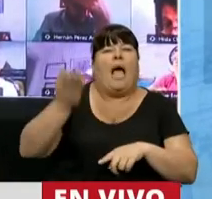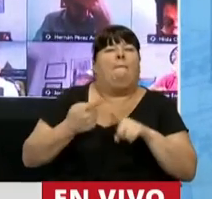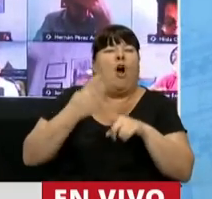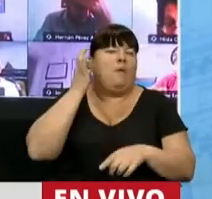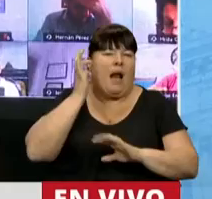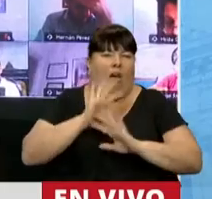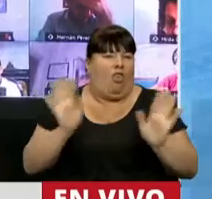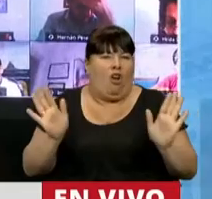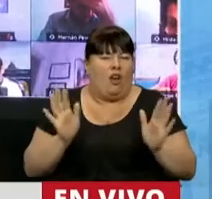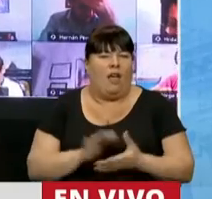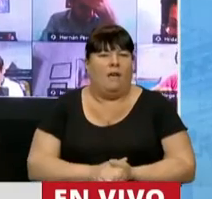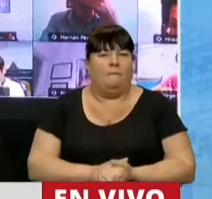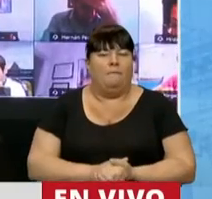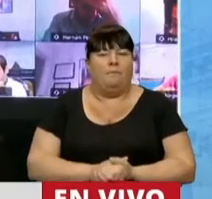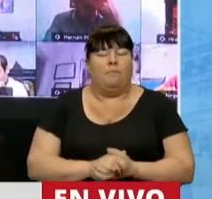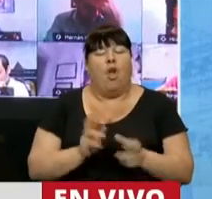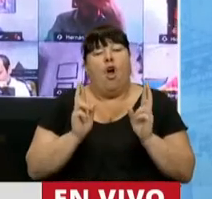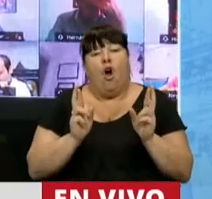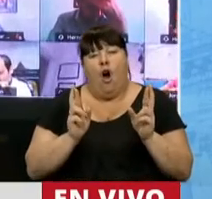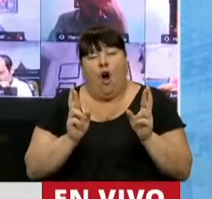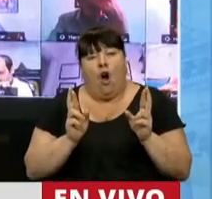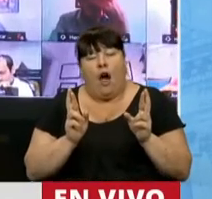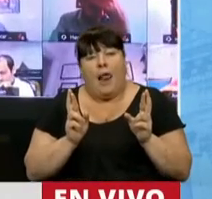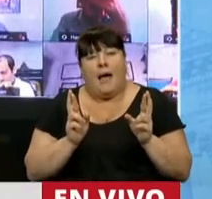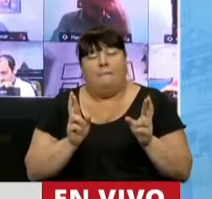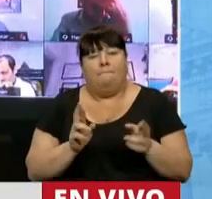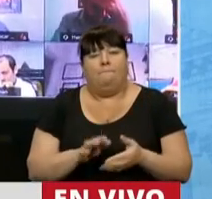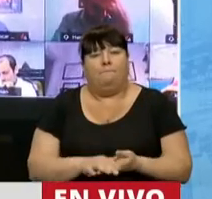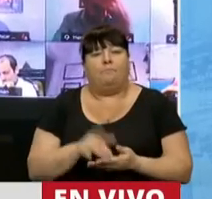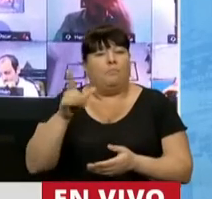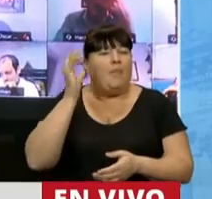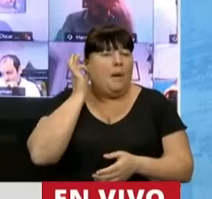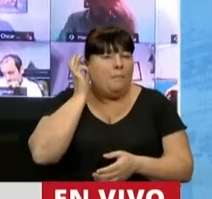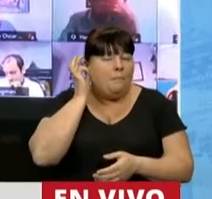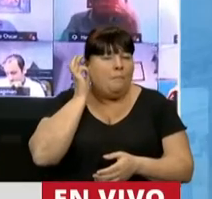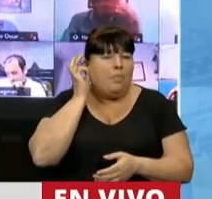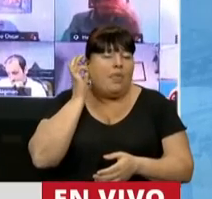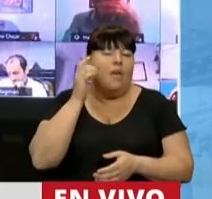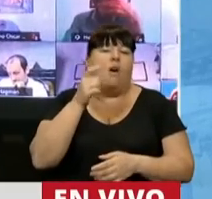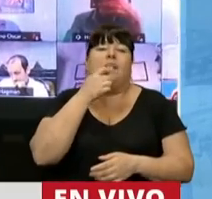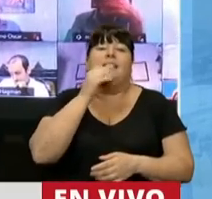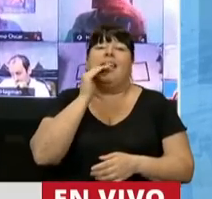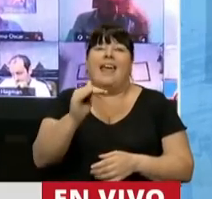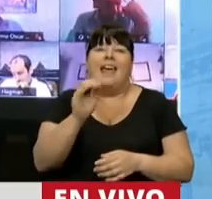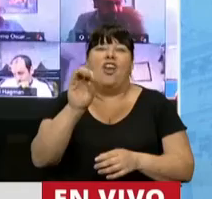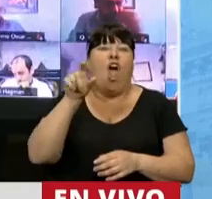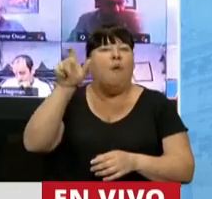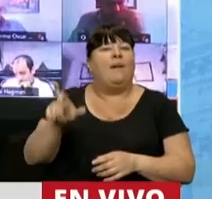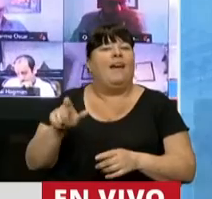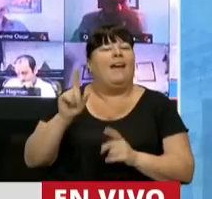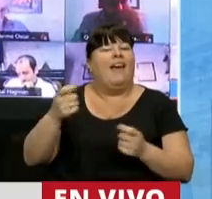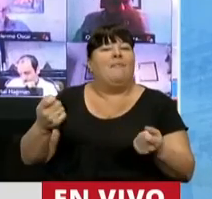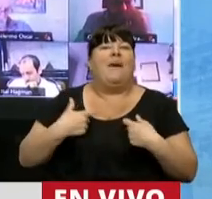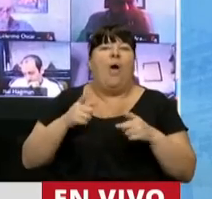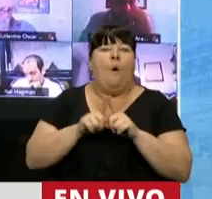Armando Maradona, ojalá que Diego, cada vez que lo nombremos, siga